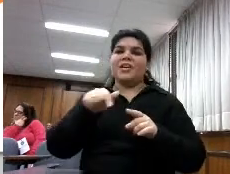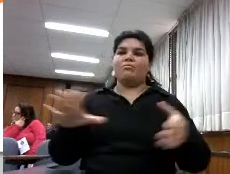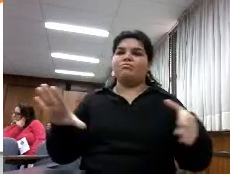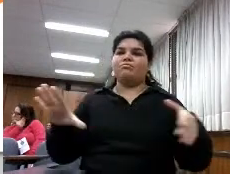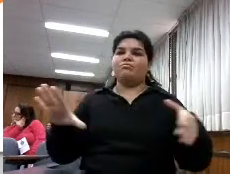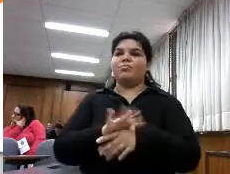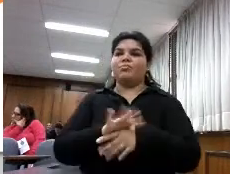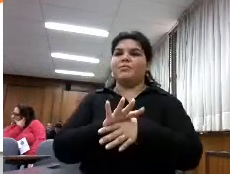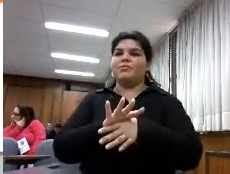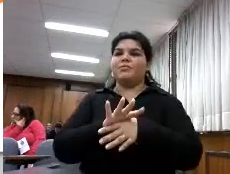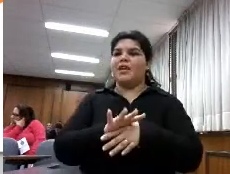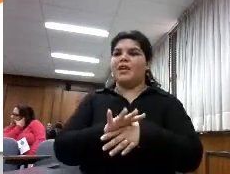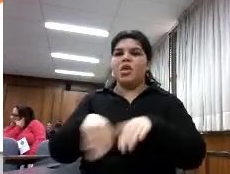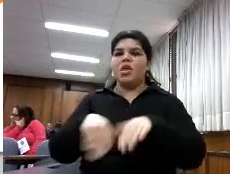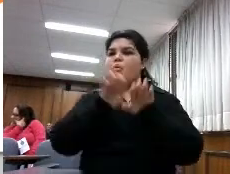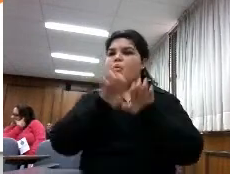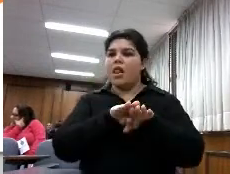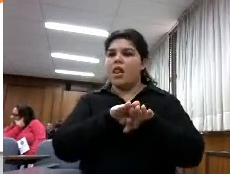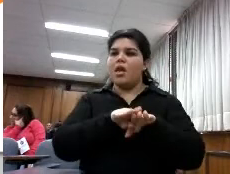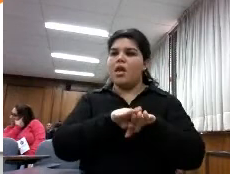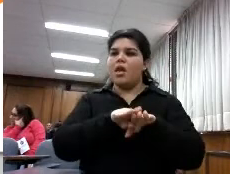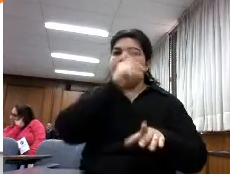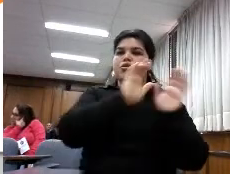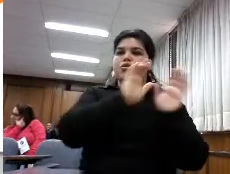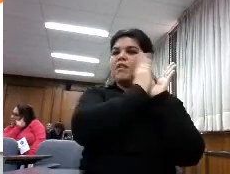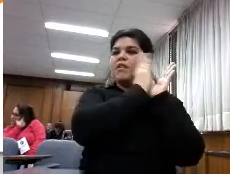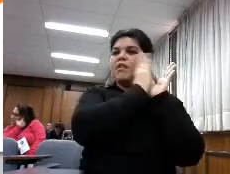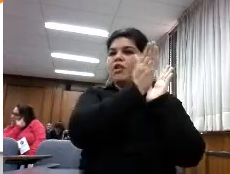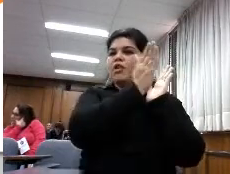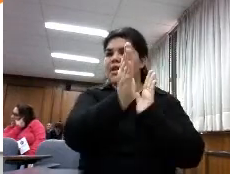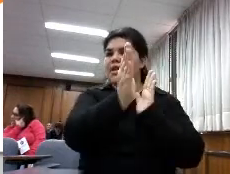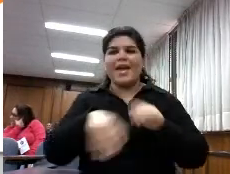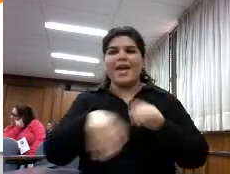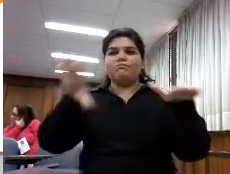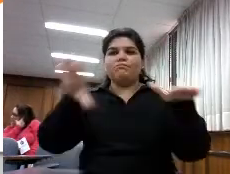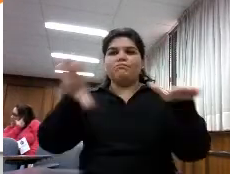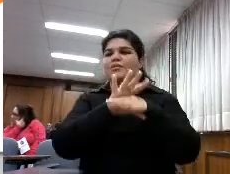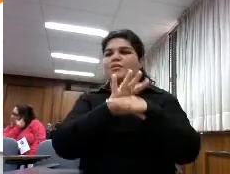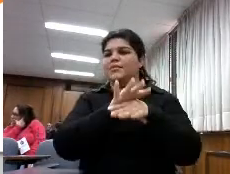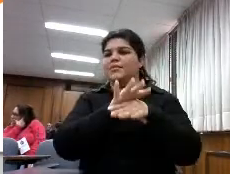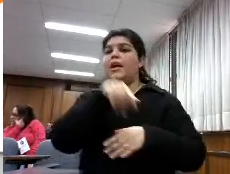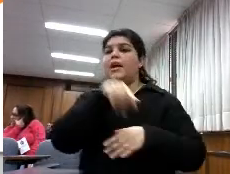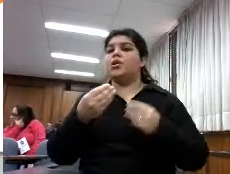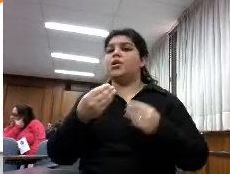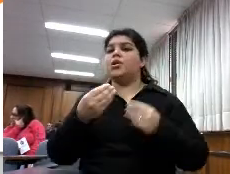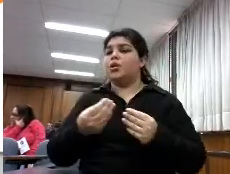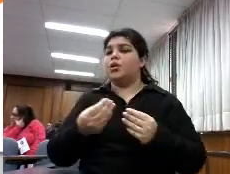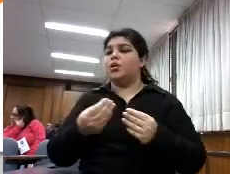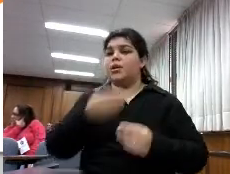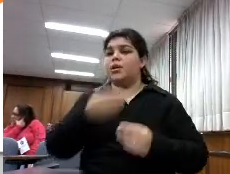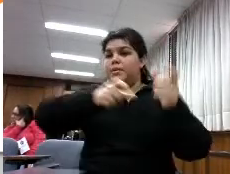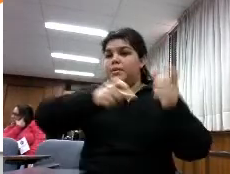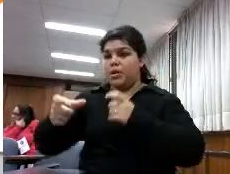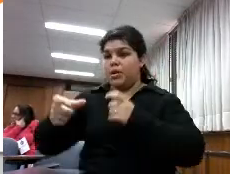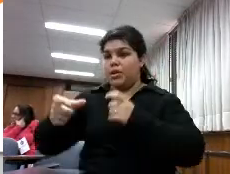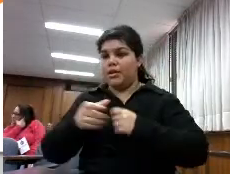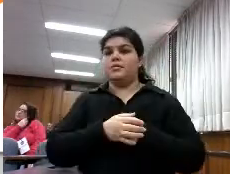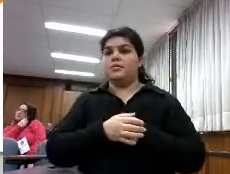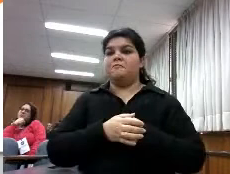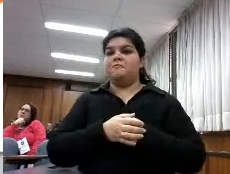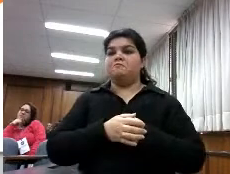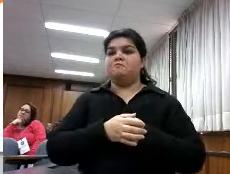de percepción los bibliotecarios además exactamente coincide la mayoría de las personas leía directamente